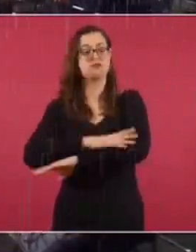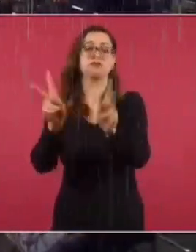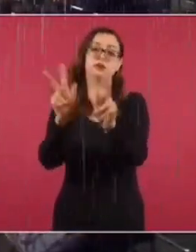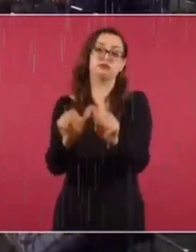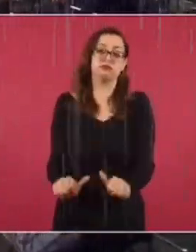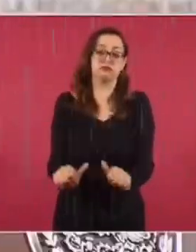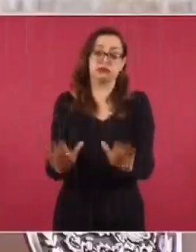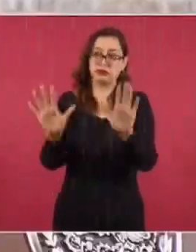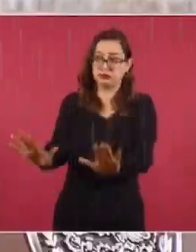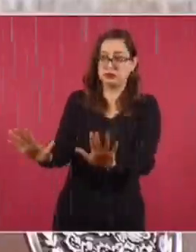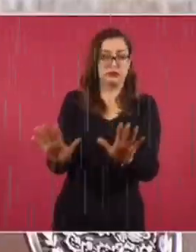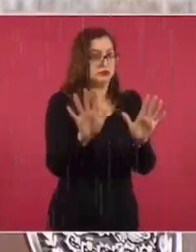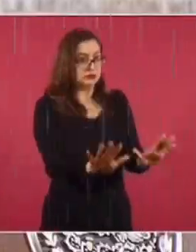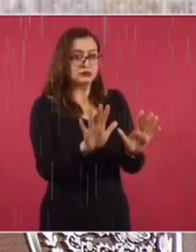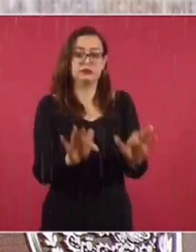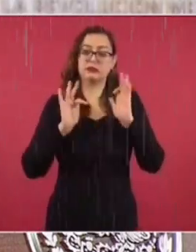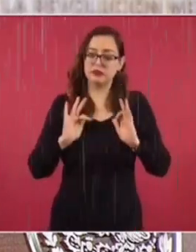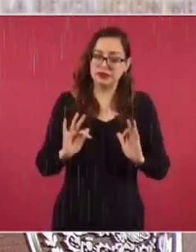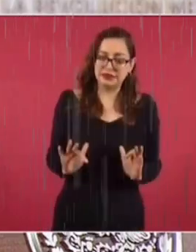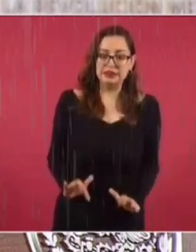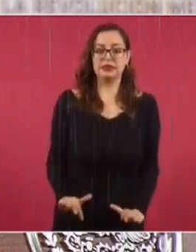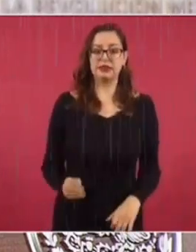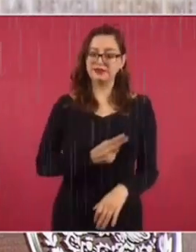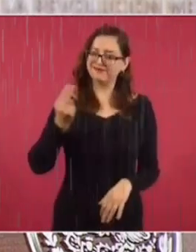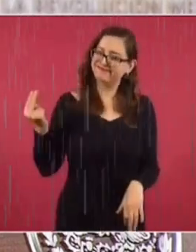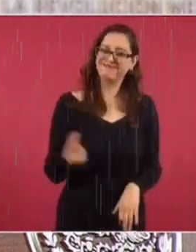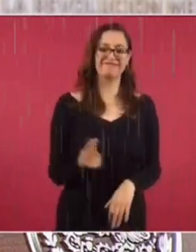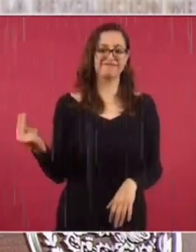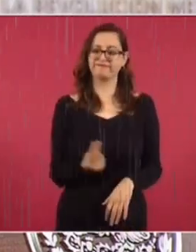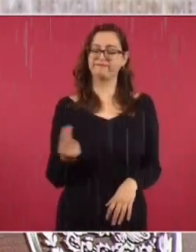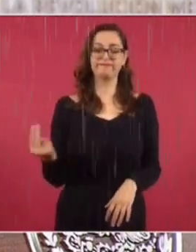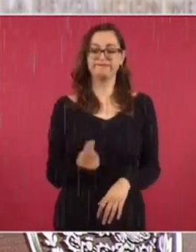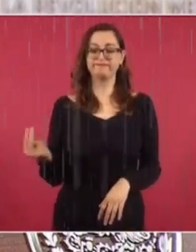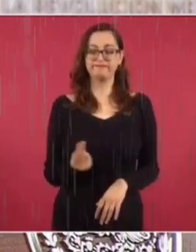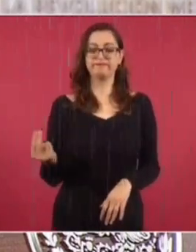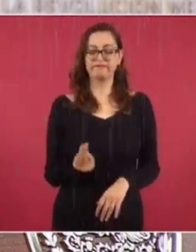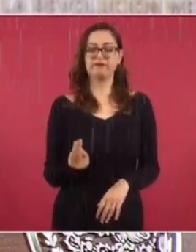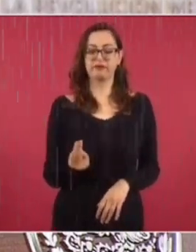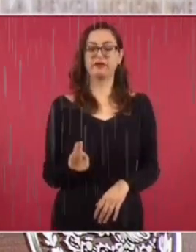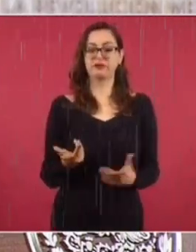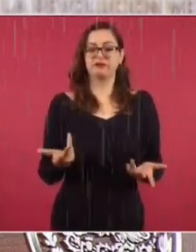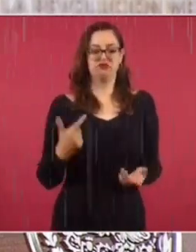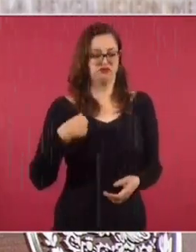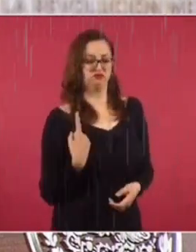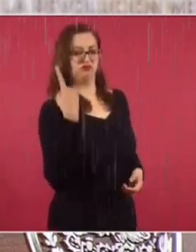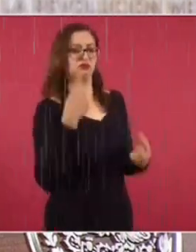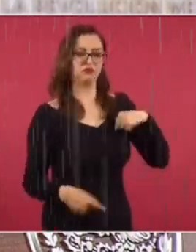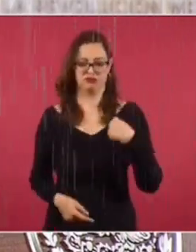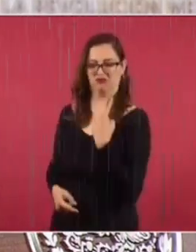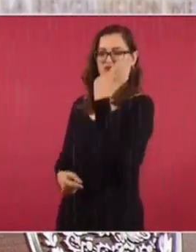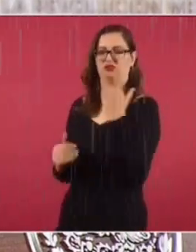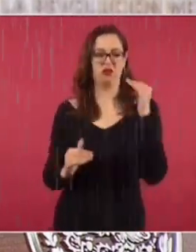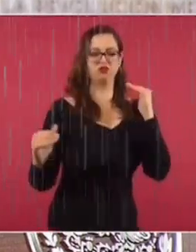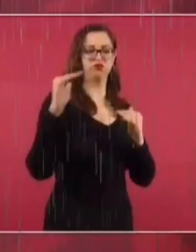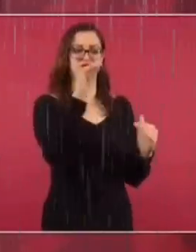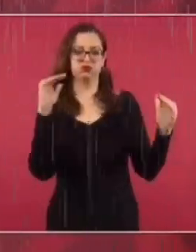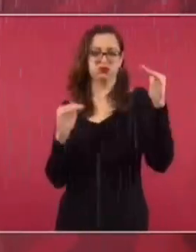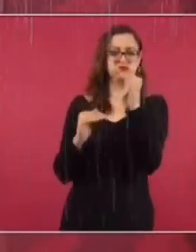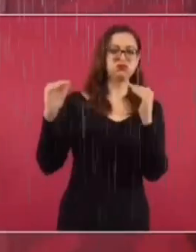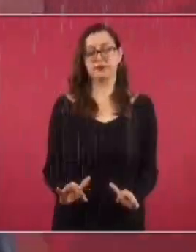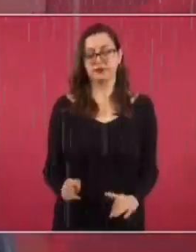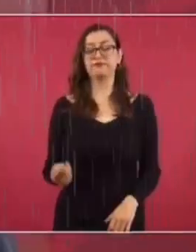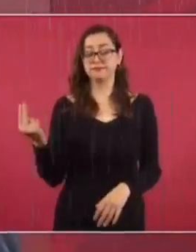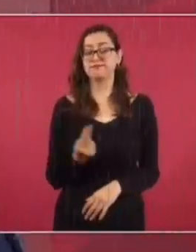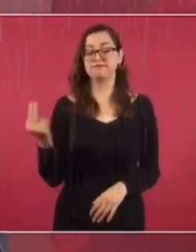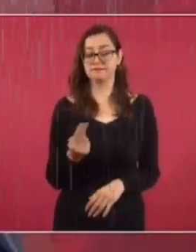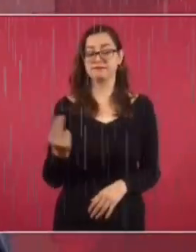potencias se serenen, los gobernantes se serenen de las hegemonías y que no